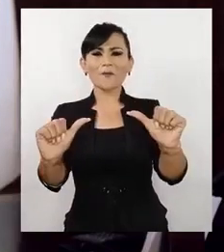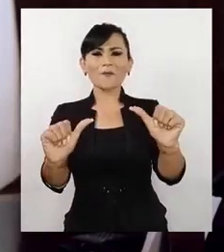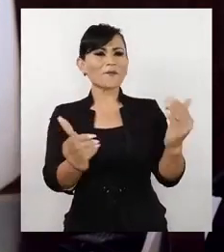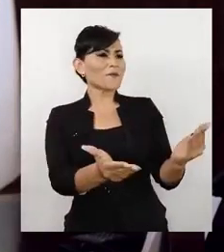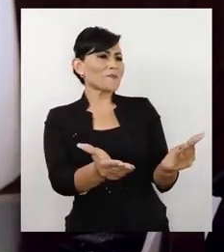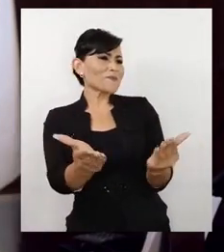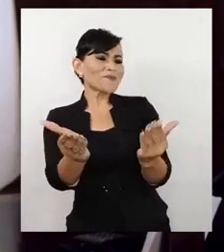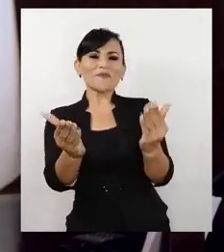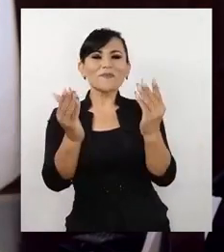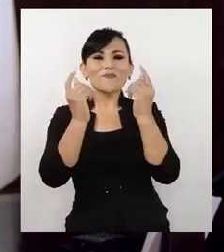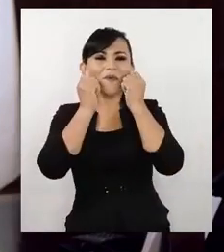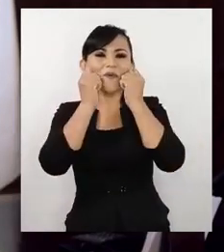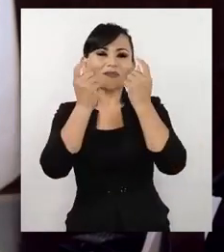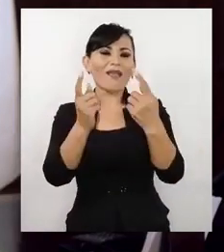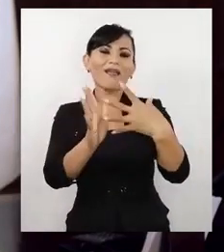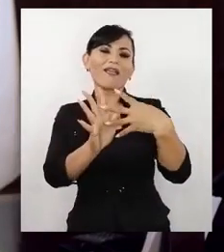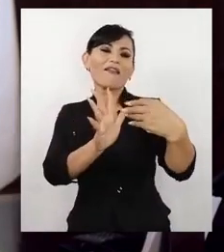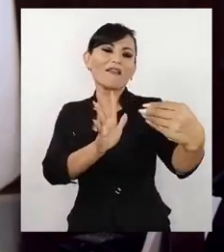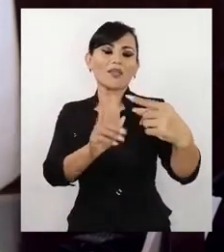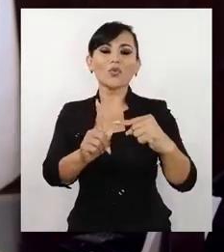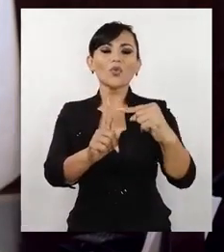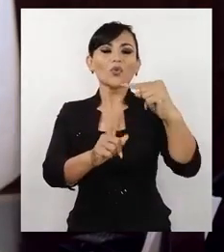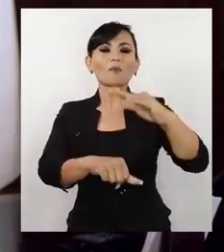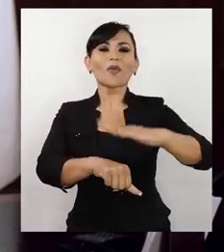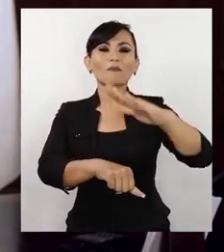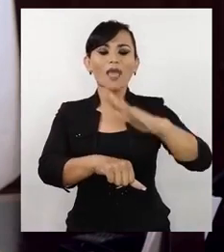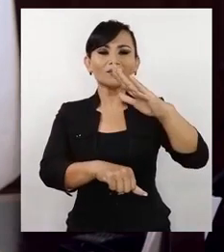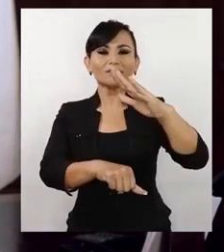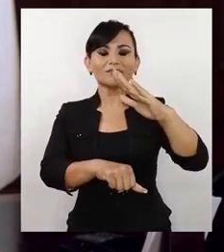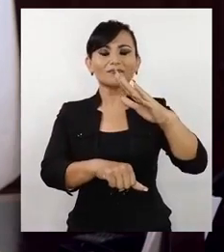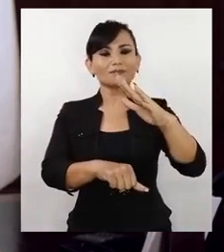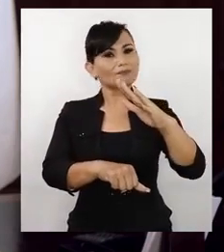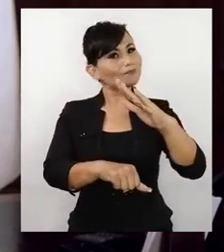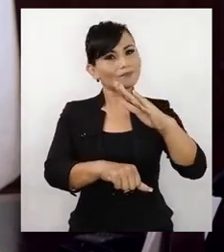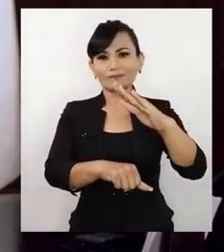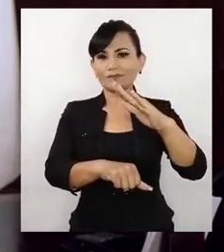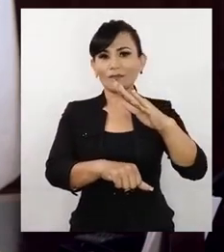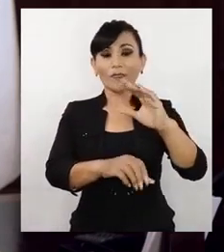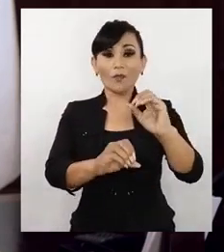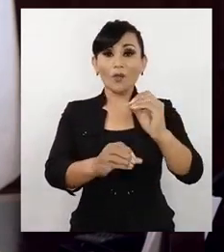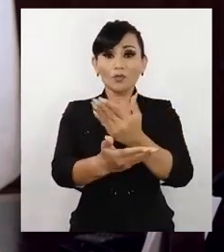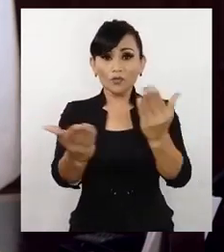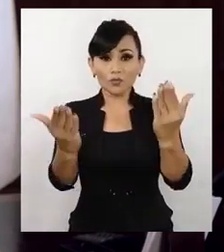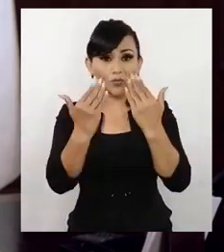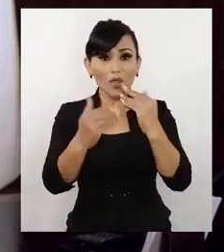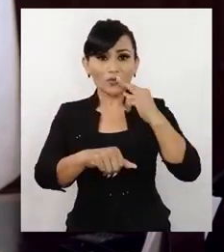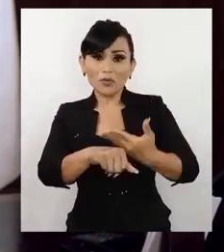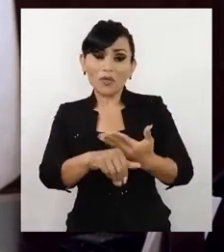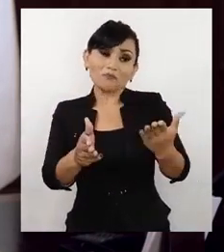dudas. No podemos relajarnos. No vamos a permitir que la enfermedad avance